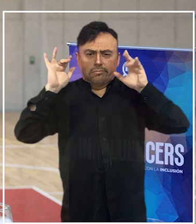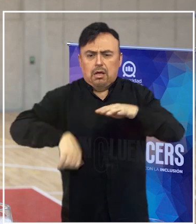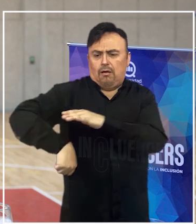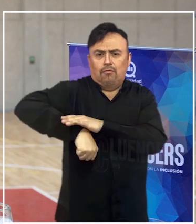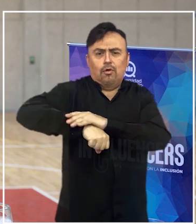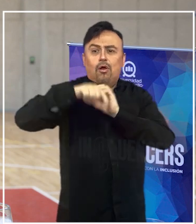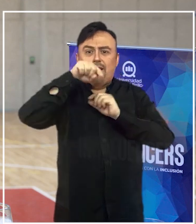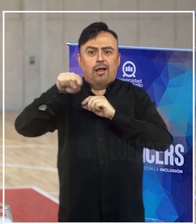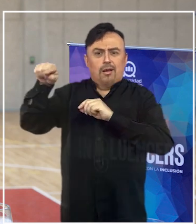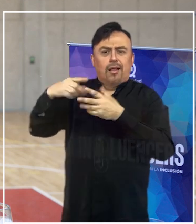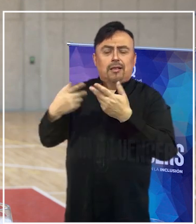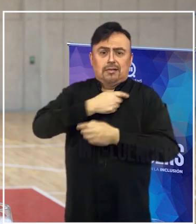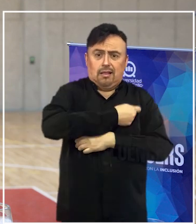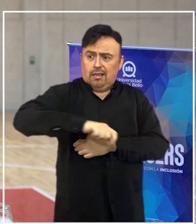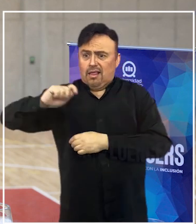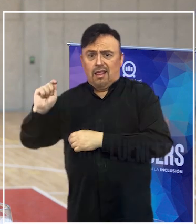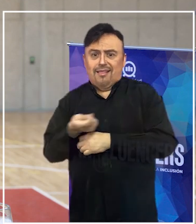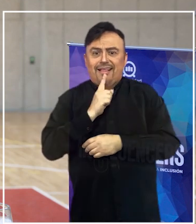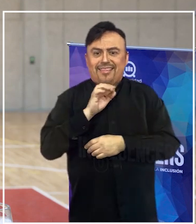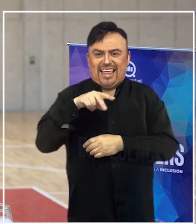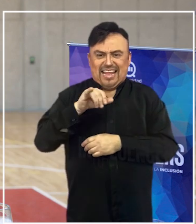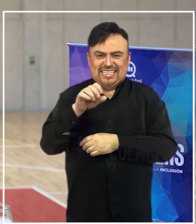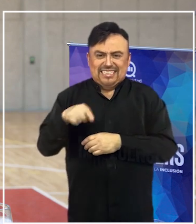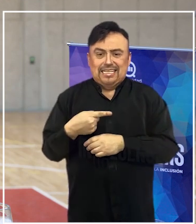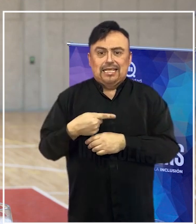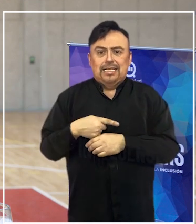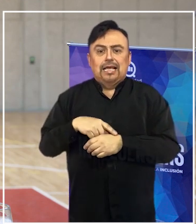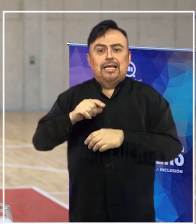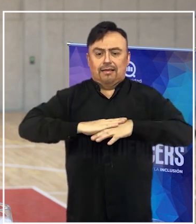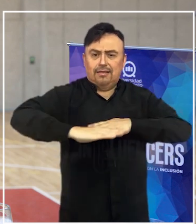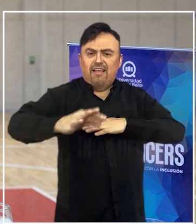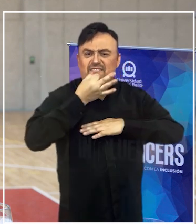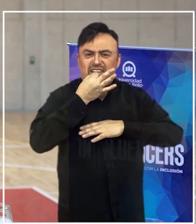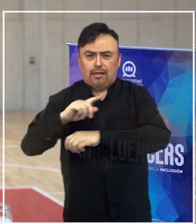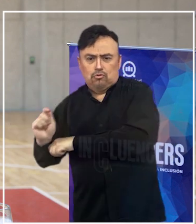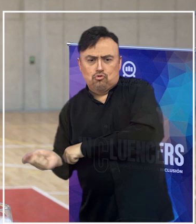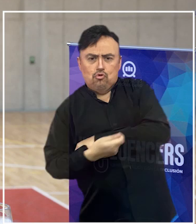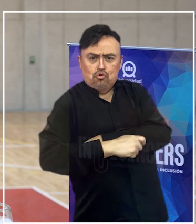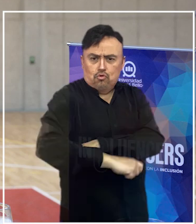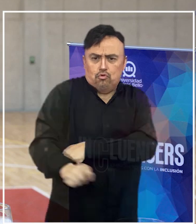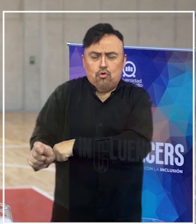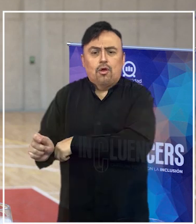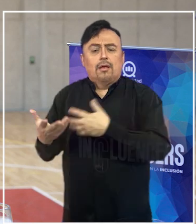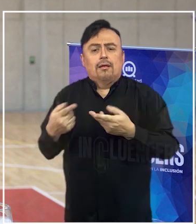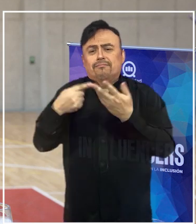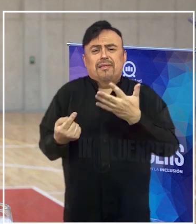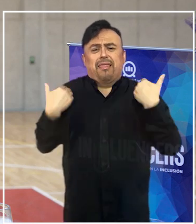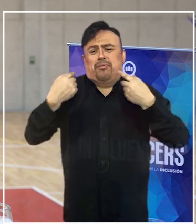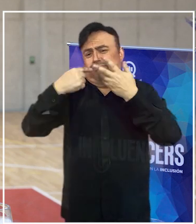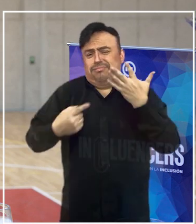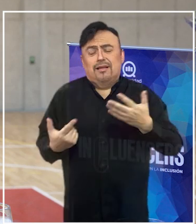Coliseo, pero el tenis ha estado en operación, el hockey césped ha tenido también eventos, los deportes de contacto, misma cosa. Entonces,